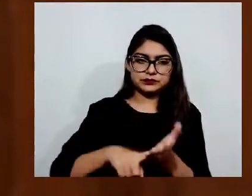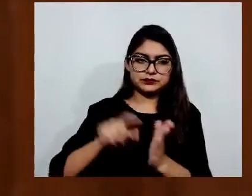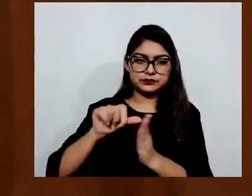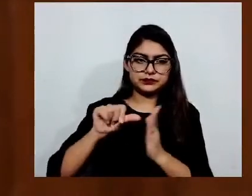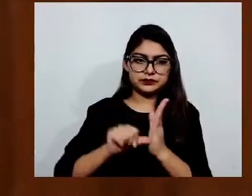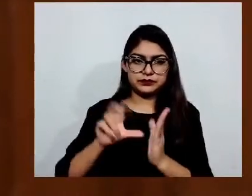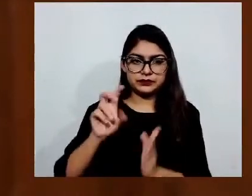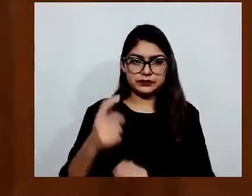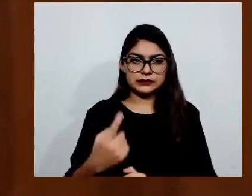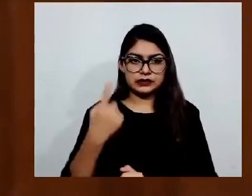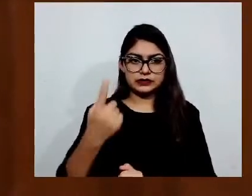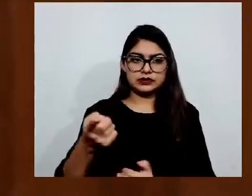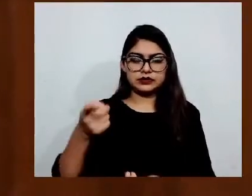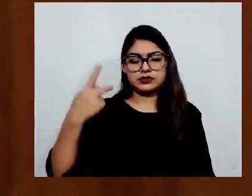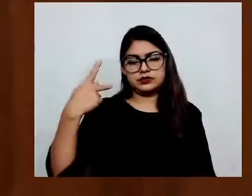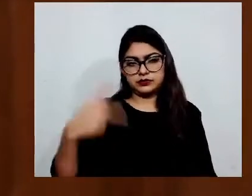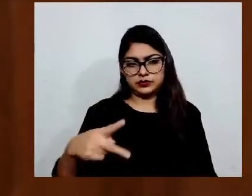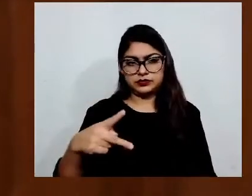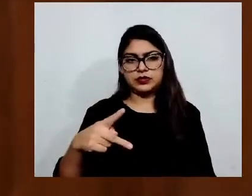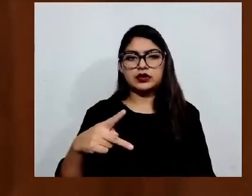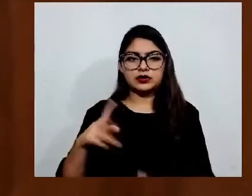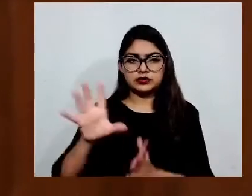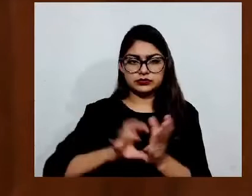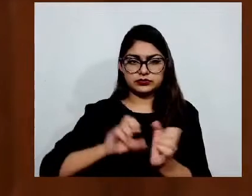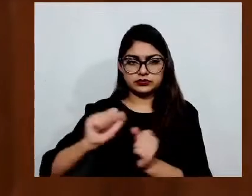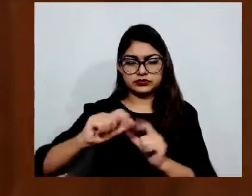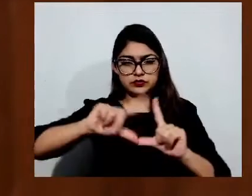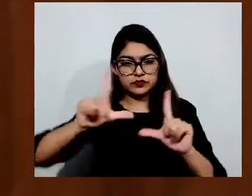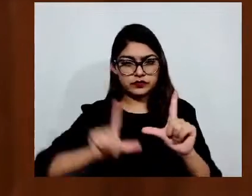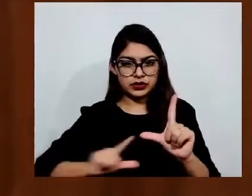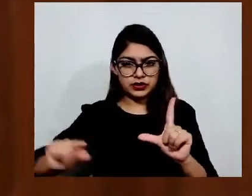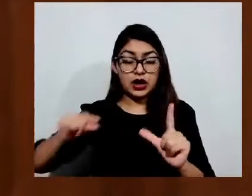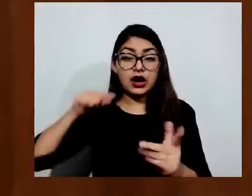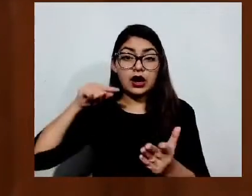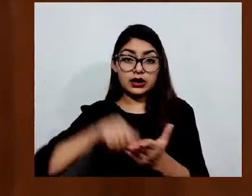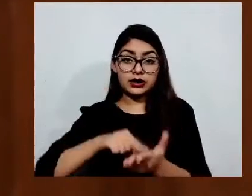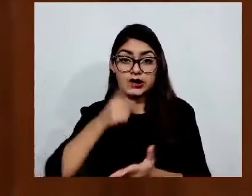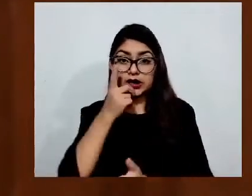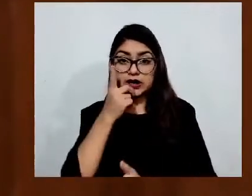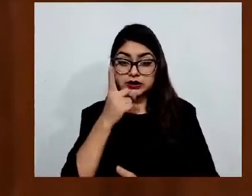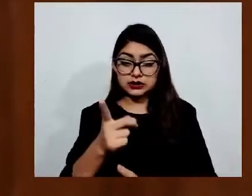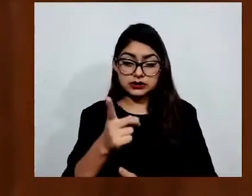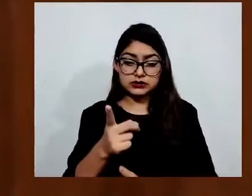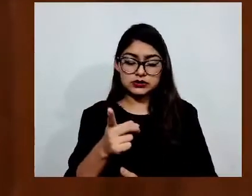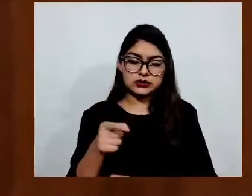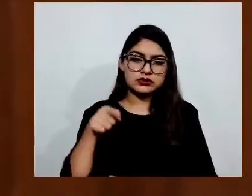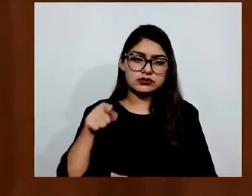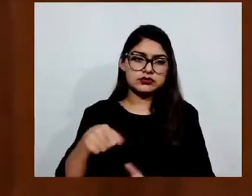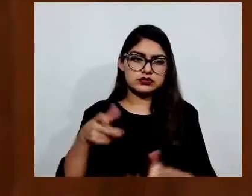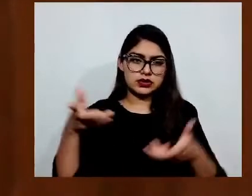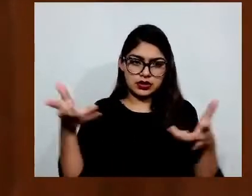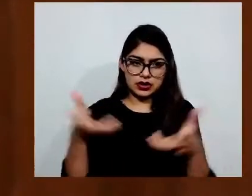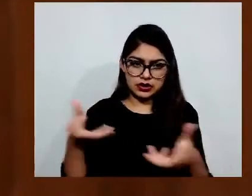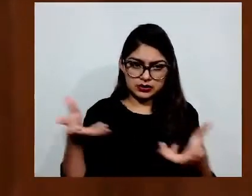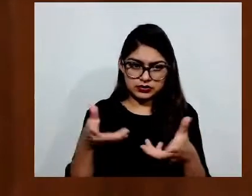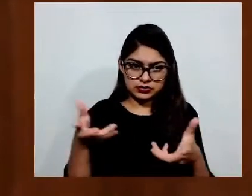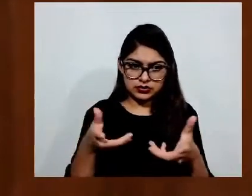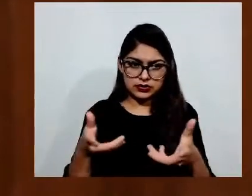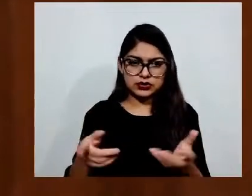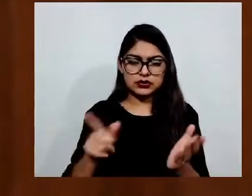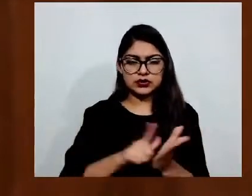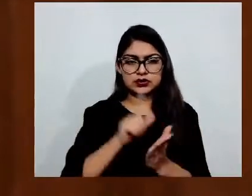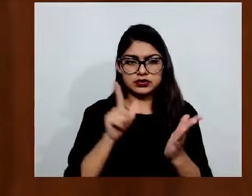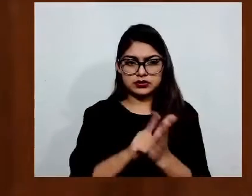consiste en que mediante un acto formal y materialmente legislativo se establezcan todos los